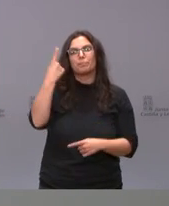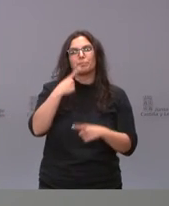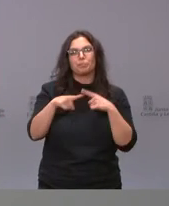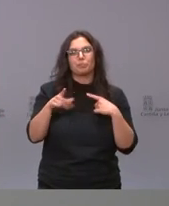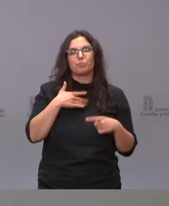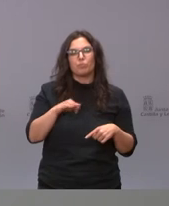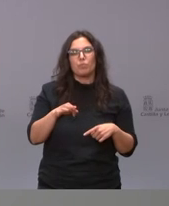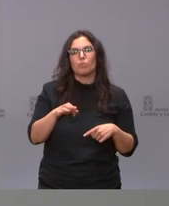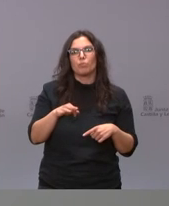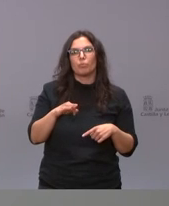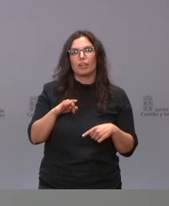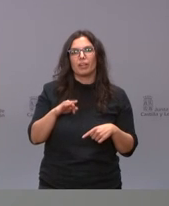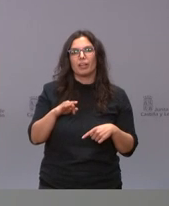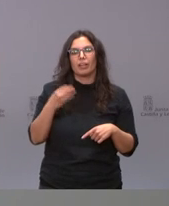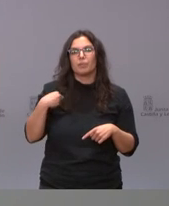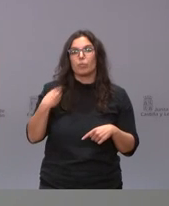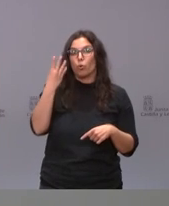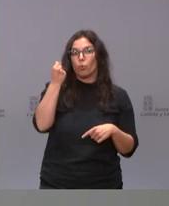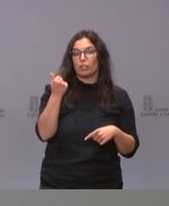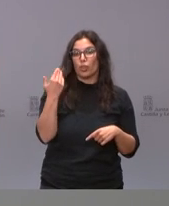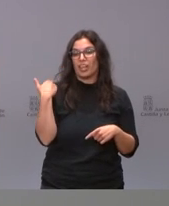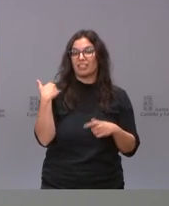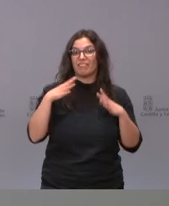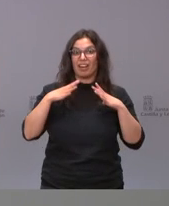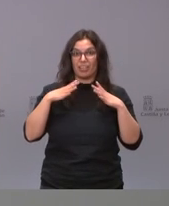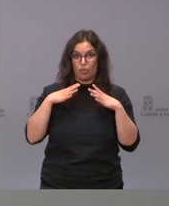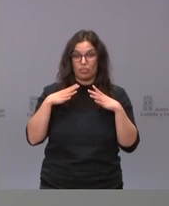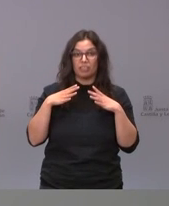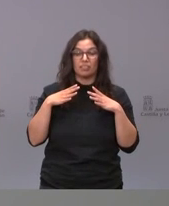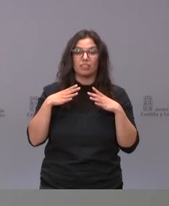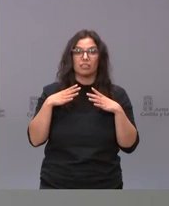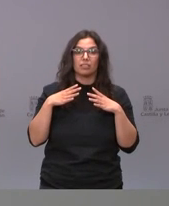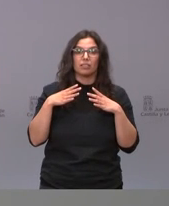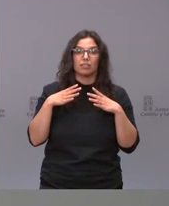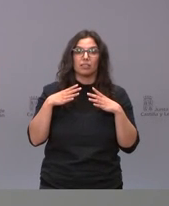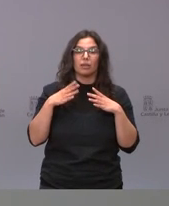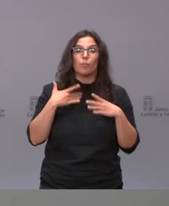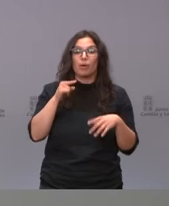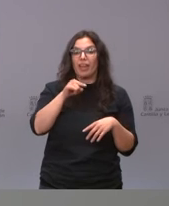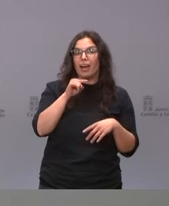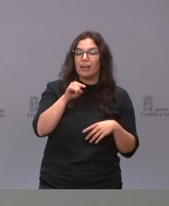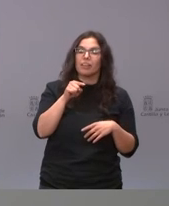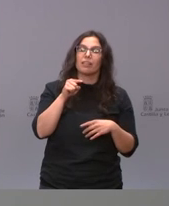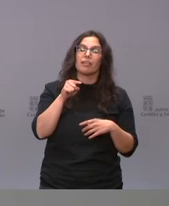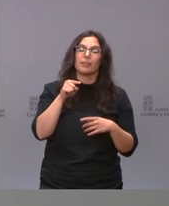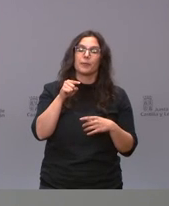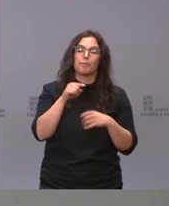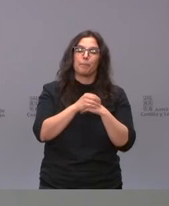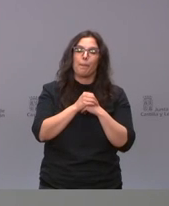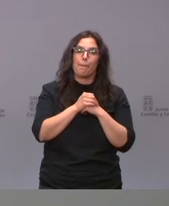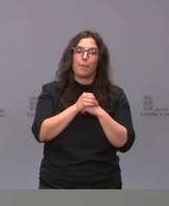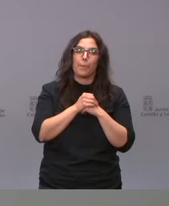los cuatro días de vacaciones en las que puede haber disminuido el número de